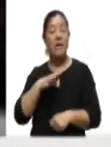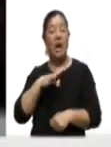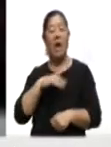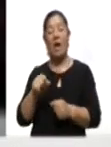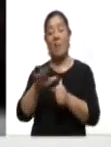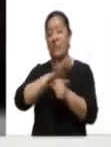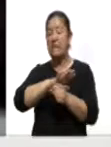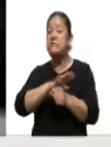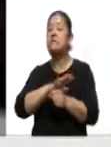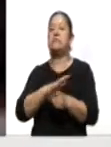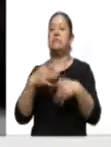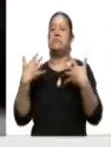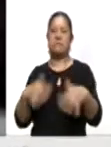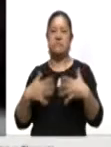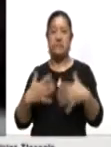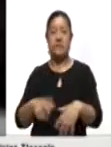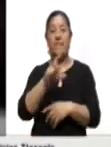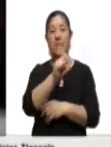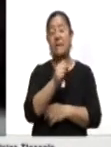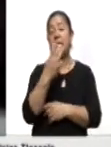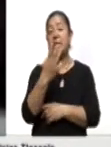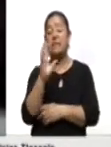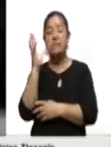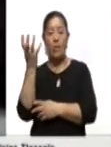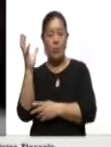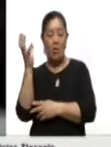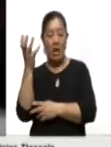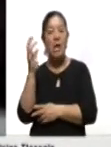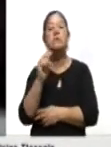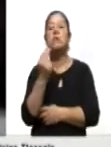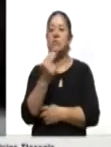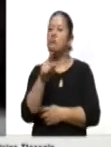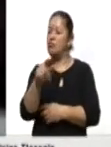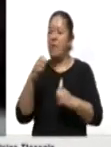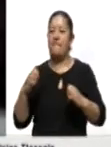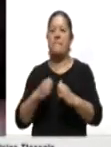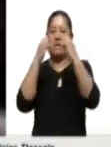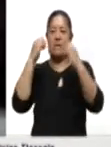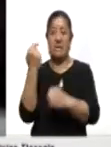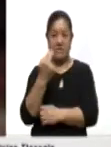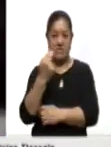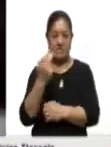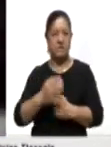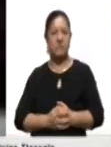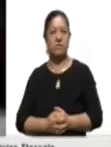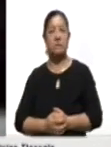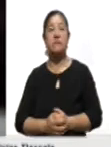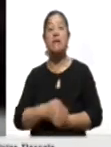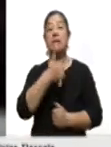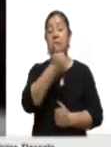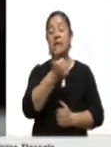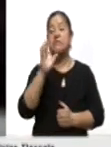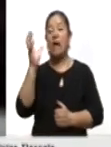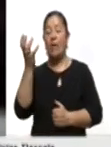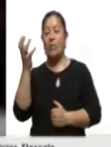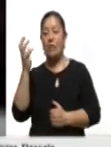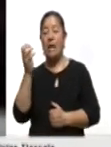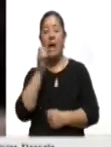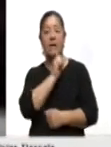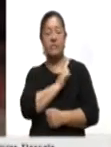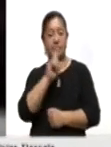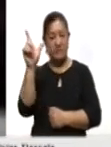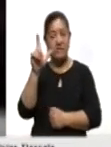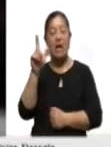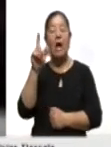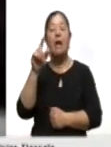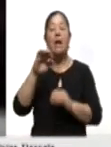encima, tenemos 23 ambulancias disponibles para todas las emergencias que se necesiten, tenemos 6 ambulancias con todos los